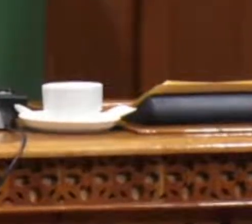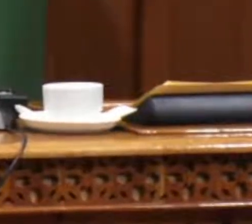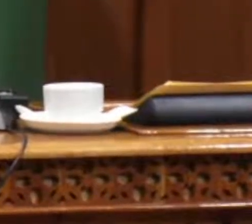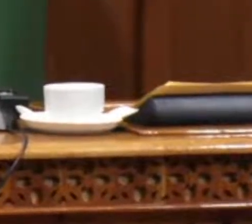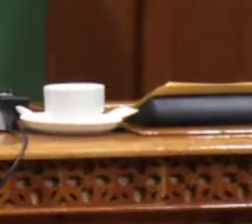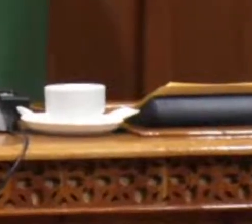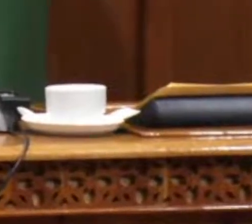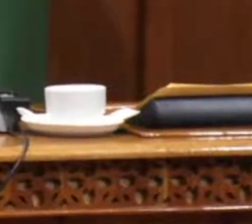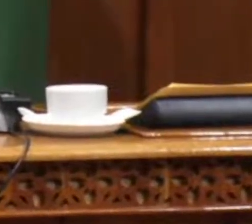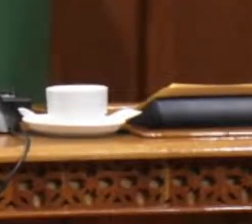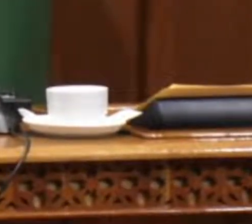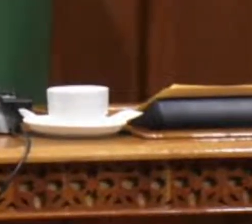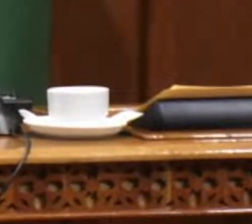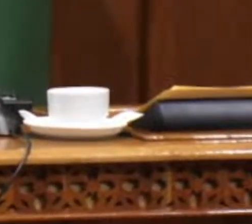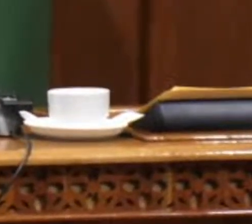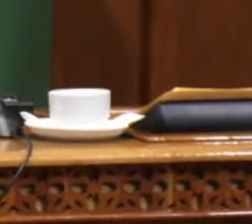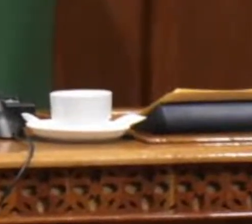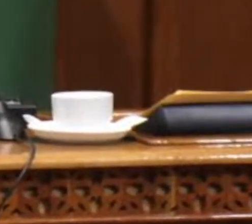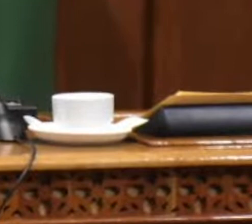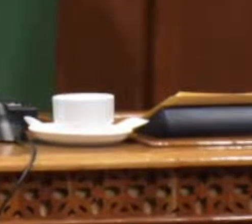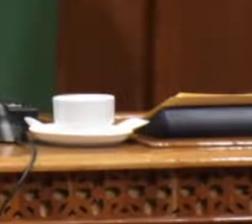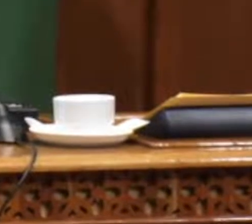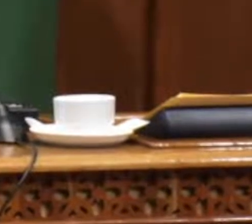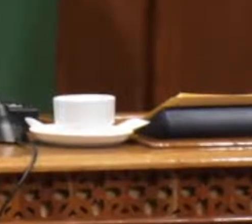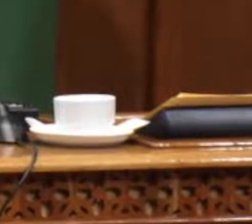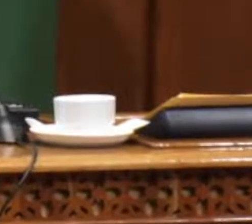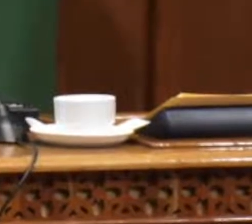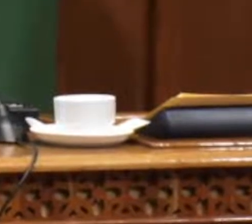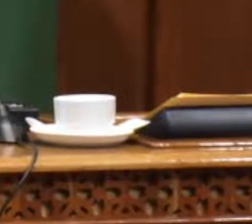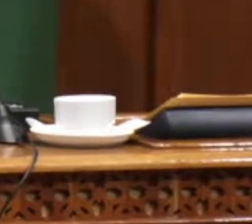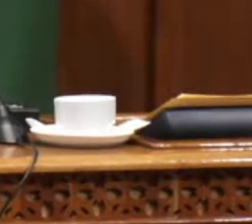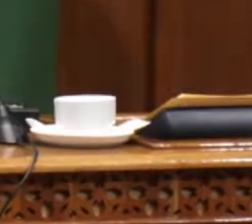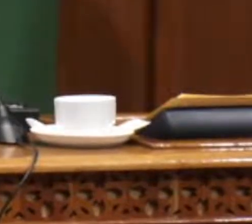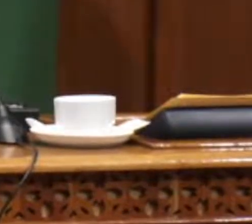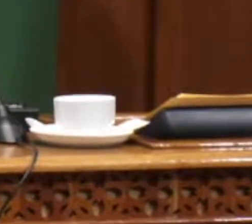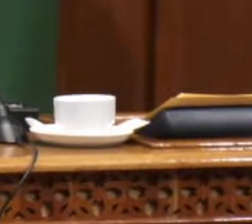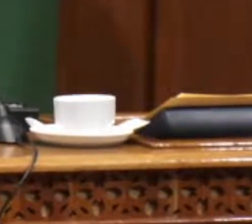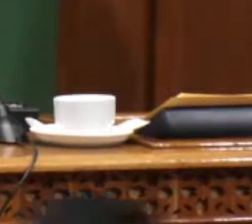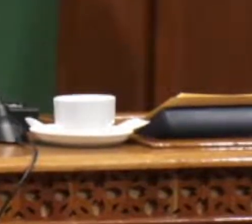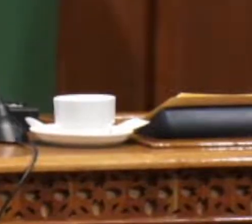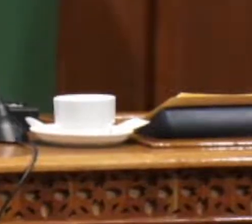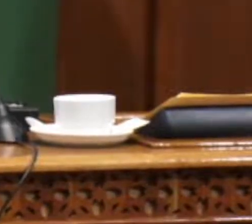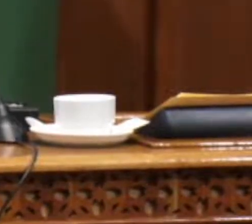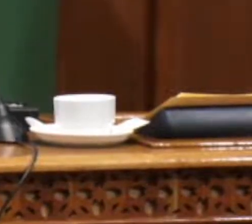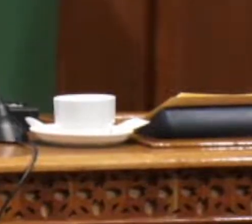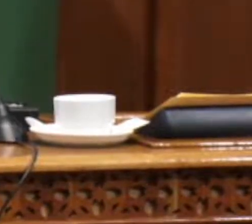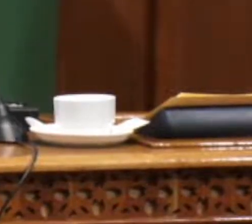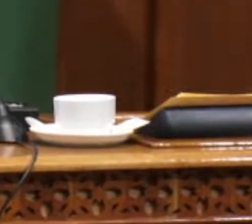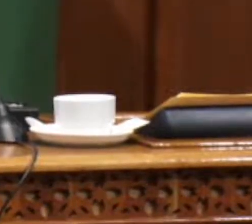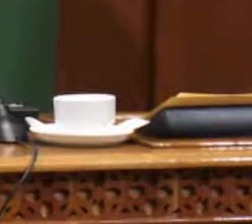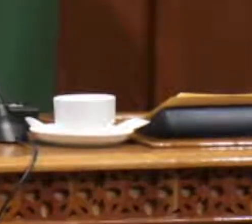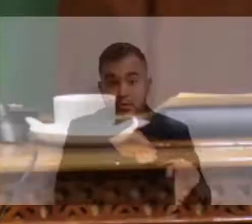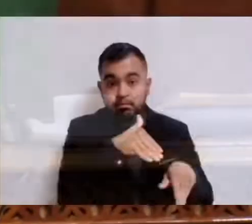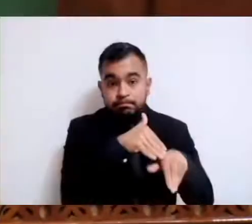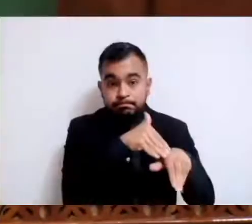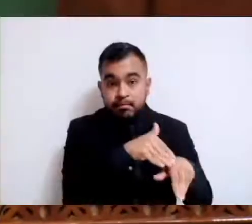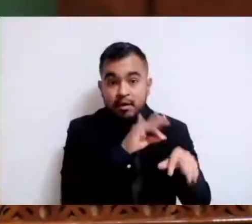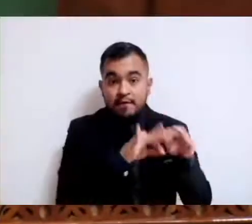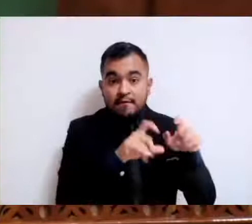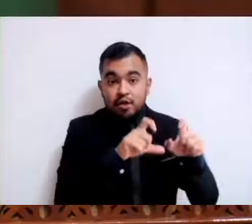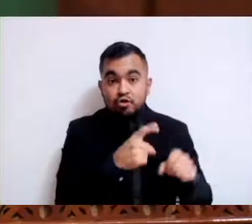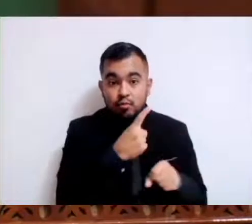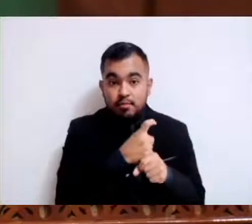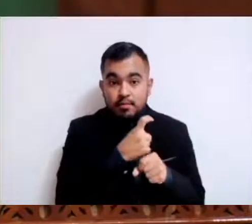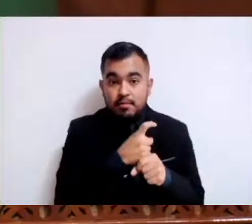presente. En ejercicio de las facultades que me confiere el artículo 51, fracción primera y 77,